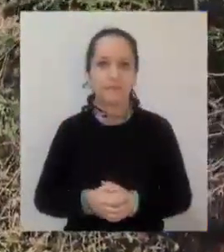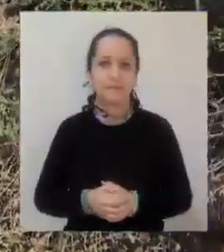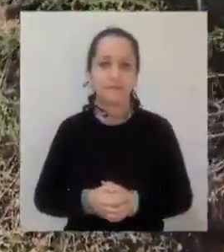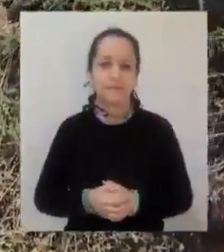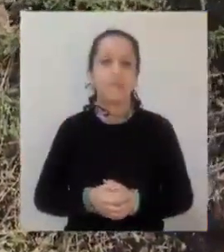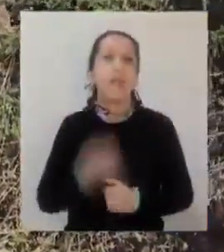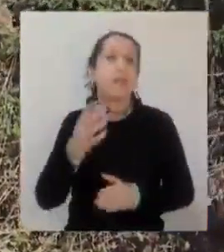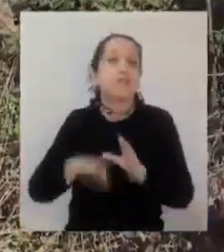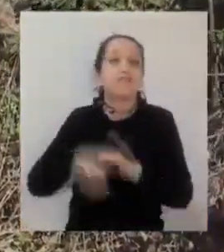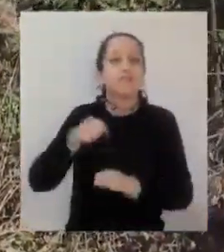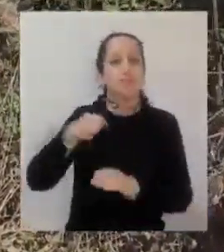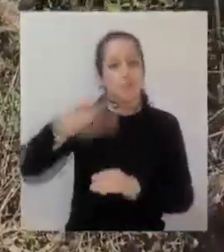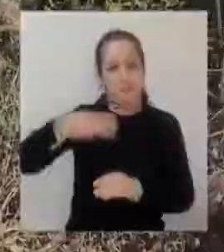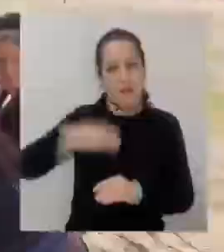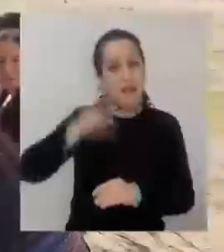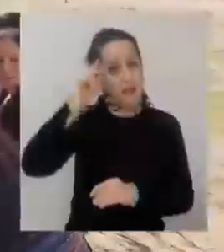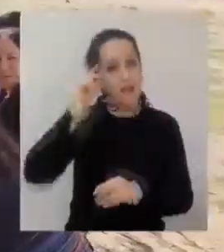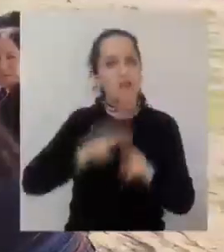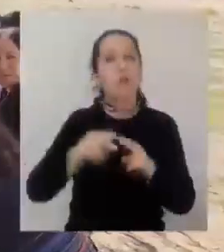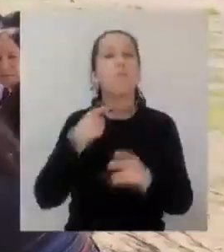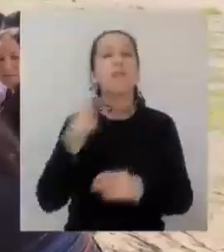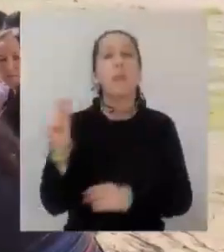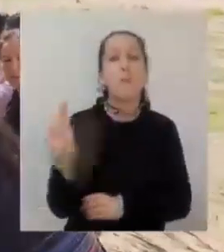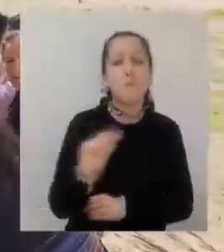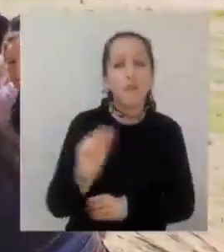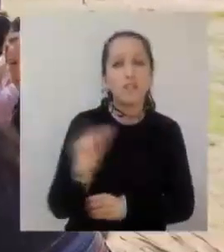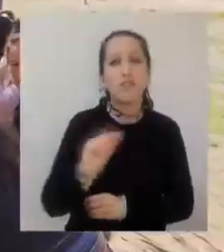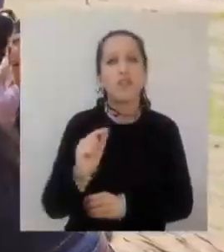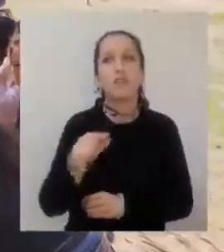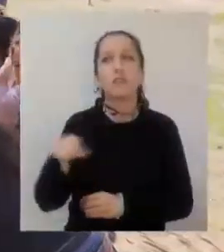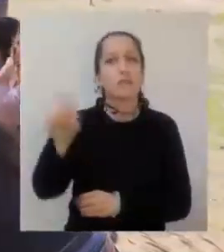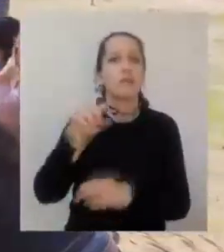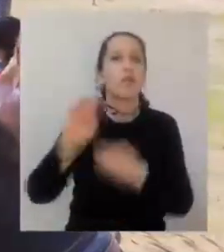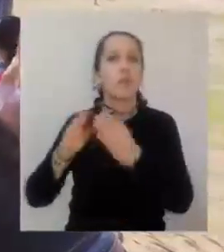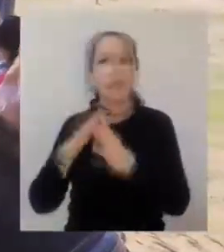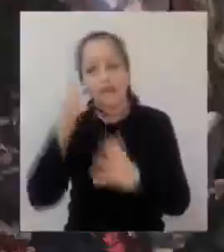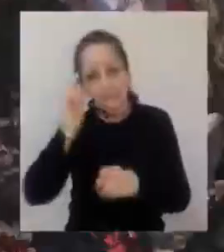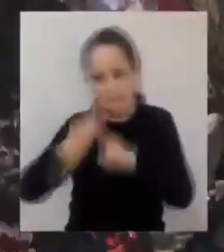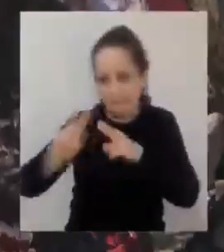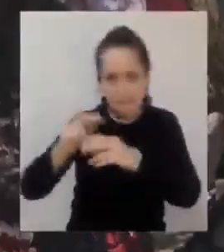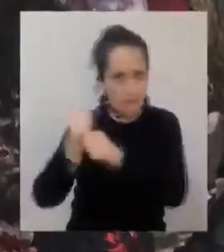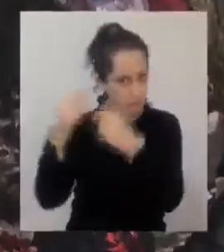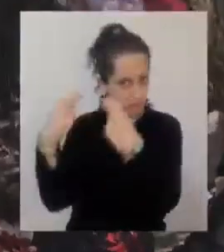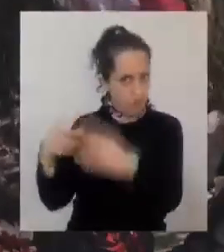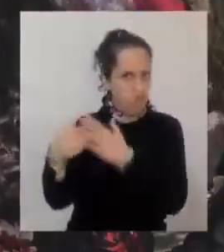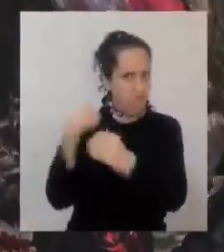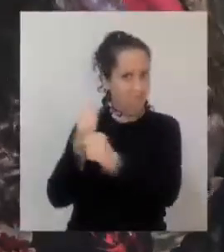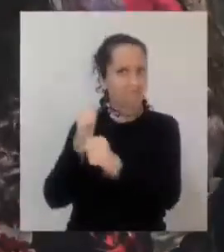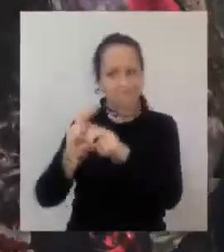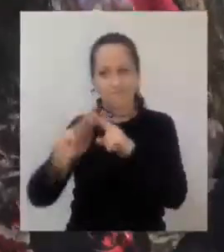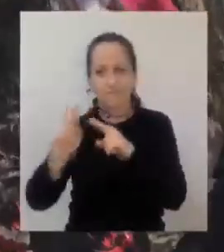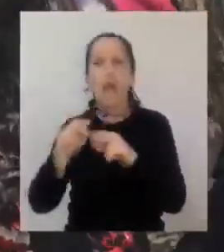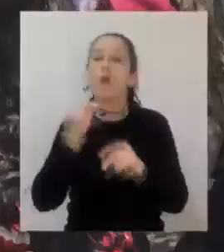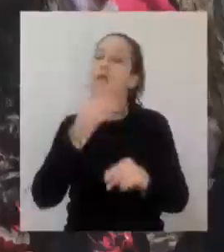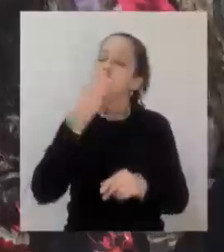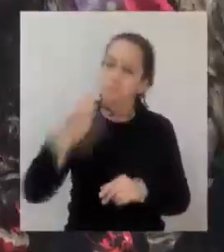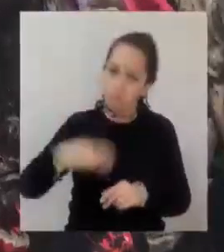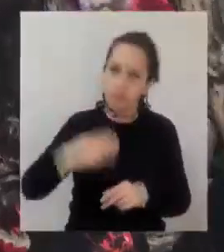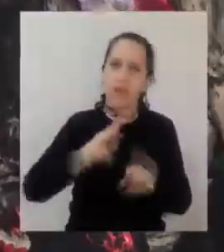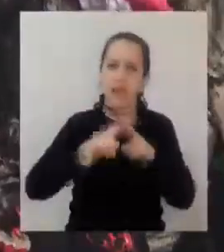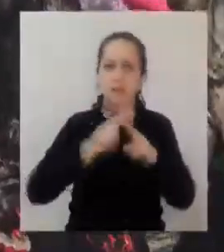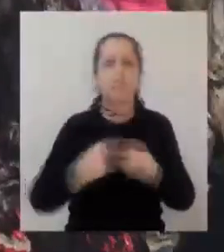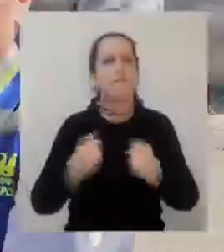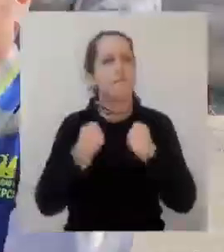permitirá reemplazar el actual puente provisorio autogestionado por la comunidad, otorgando mayor seguridad y una